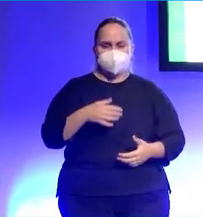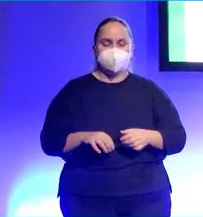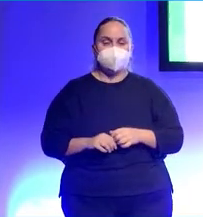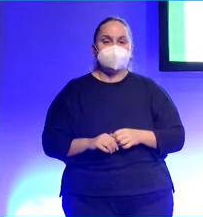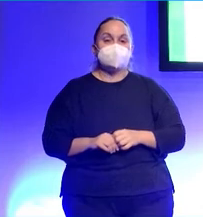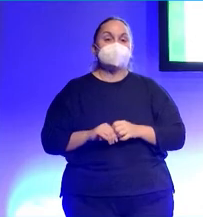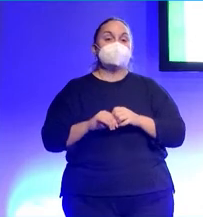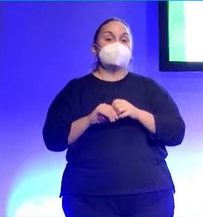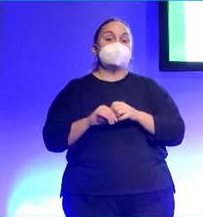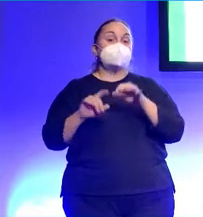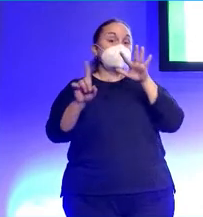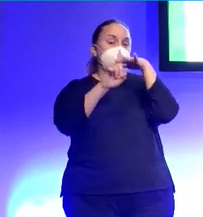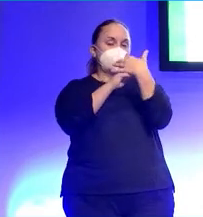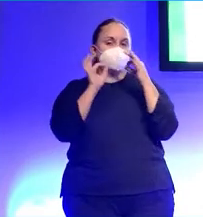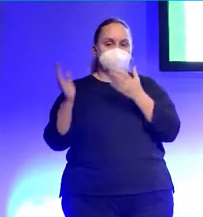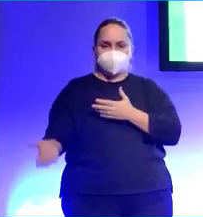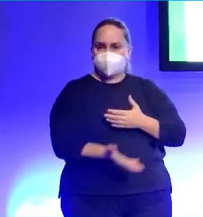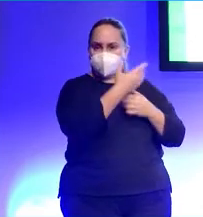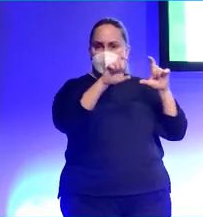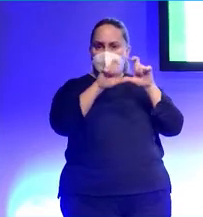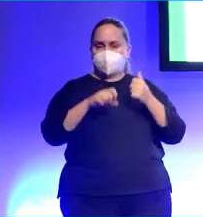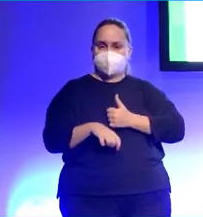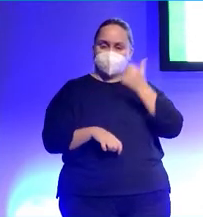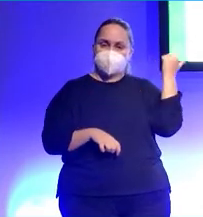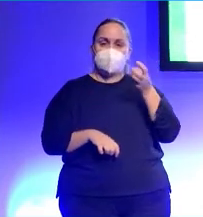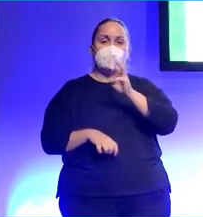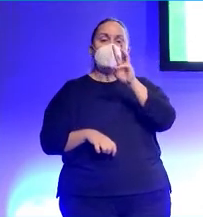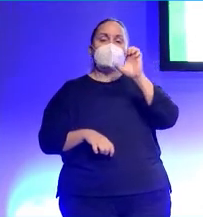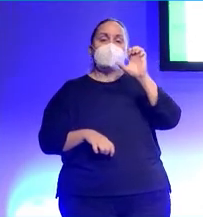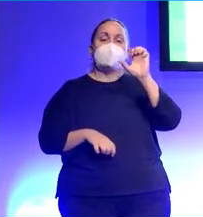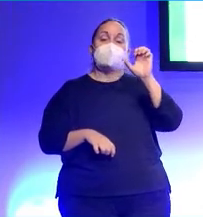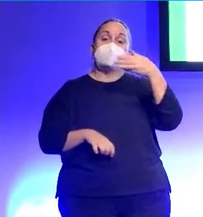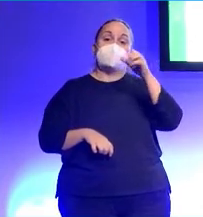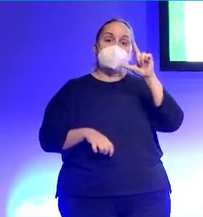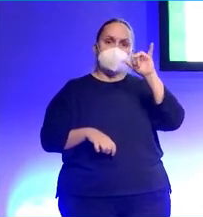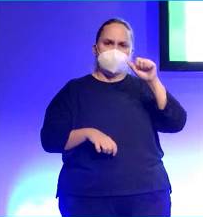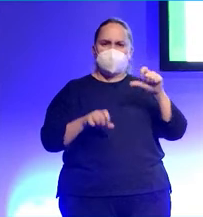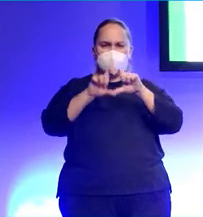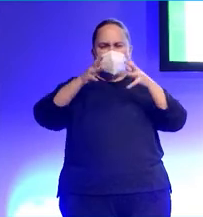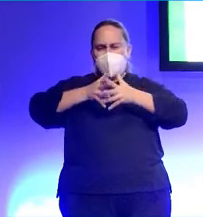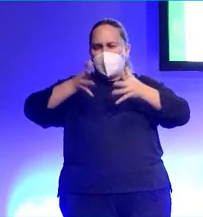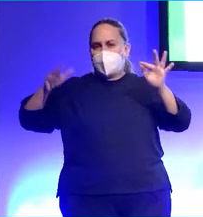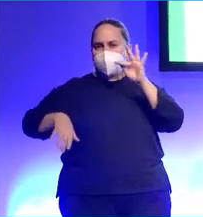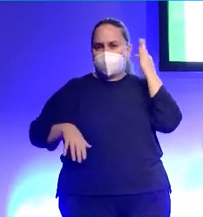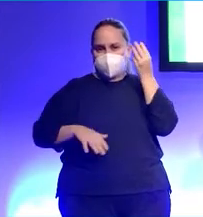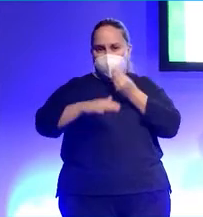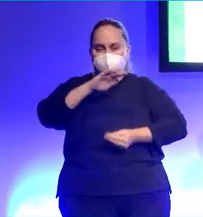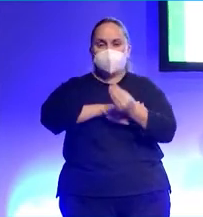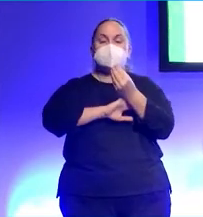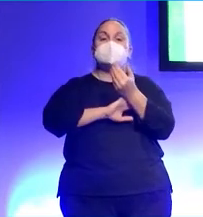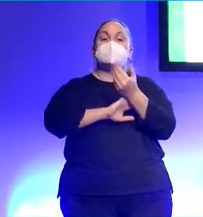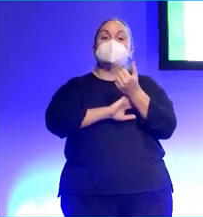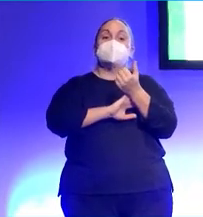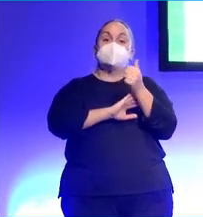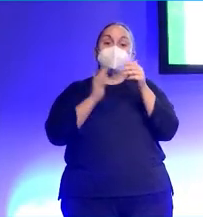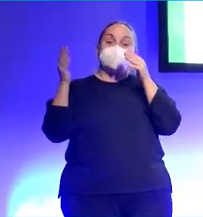yo para contextualizar, trabajo en Webedia. Webedia es una empresa francesa, una empresa muy grande. En España tiene la parte que más estoy